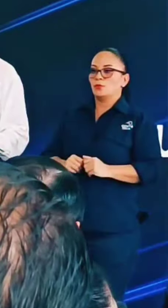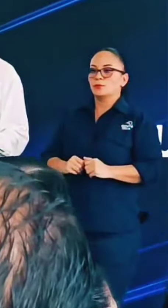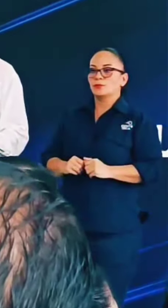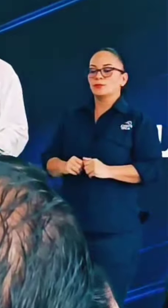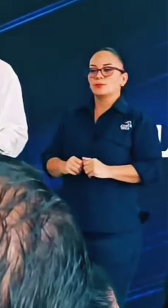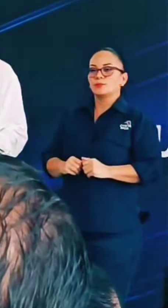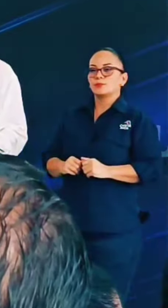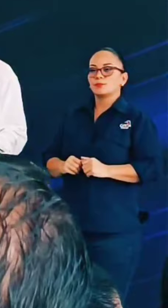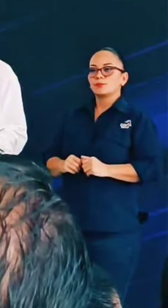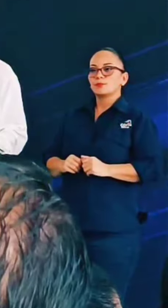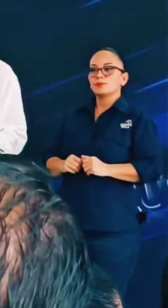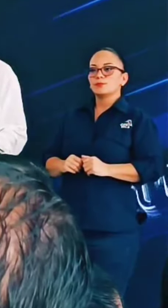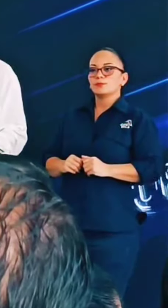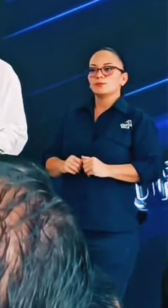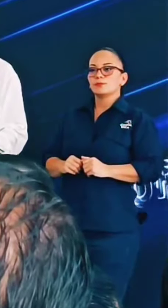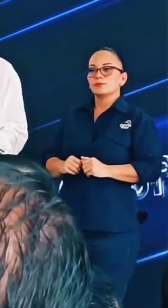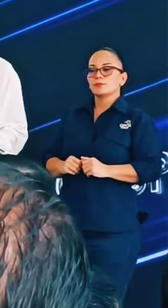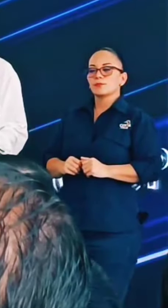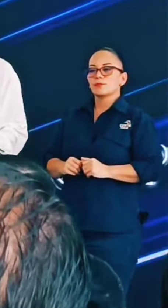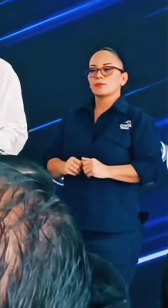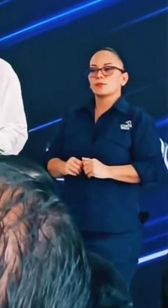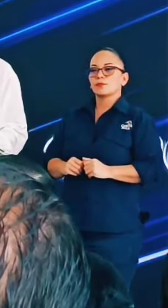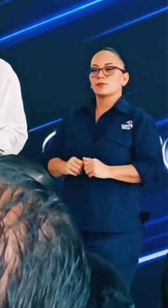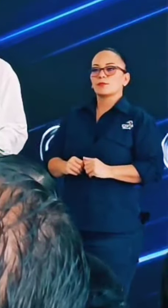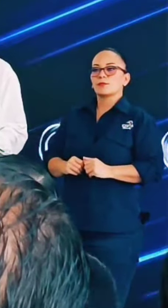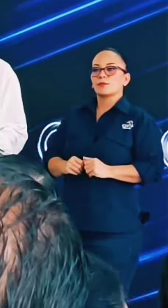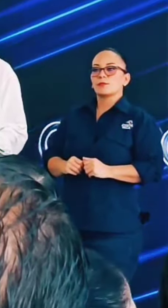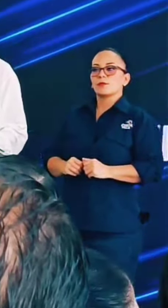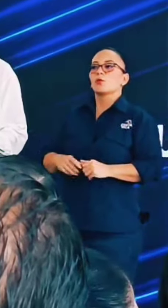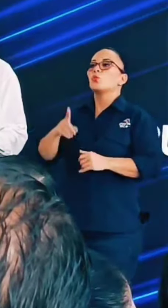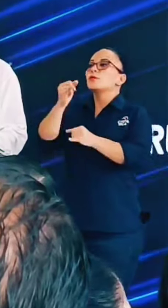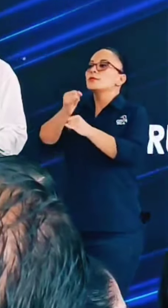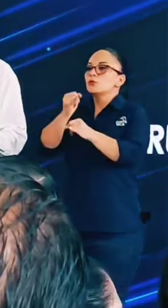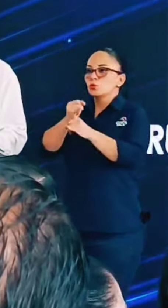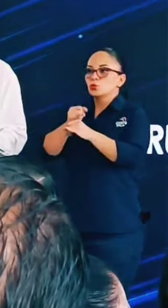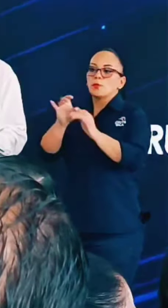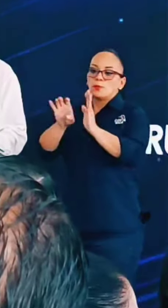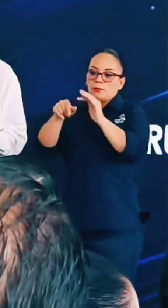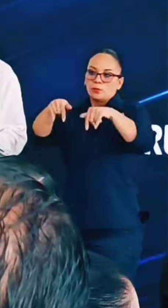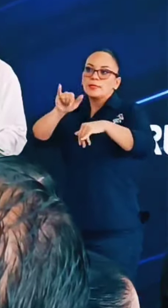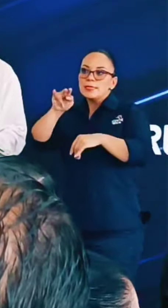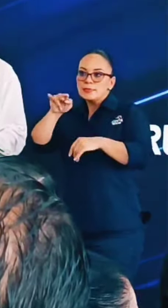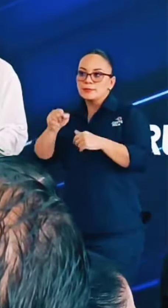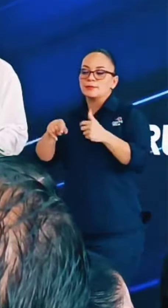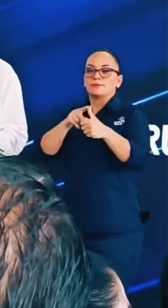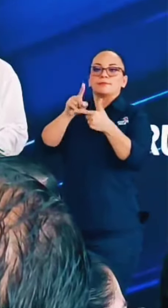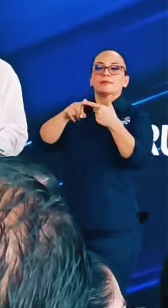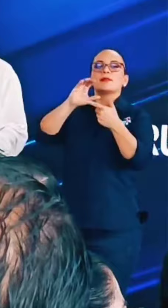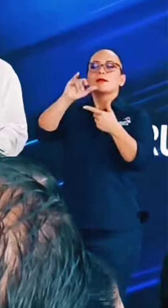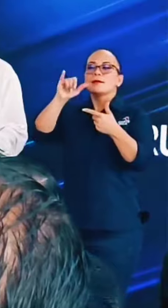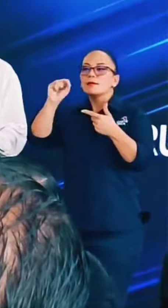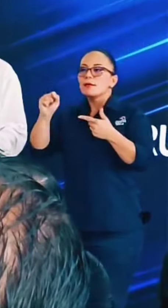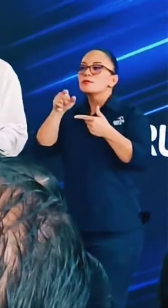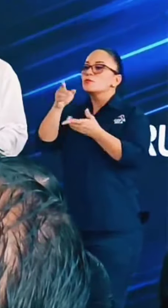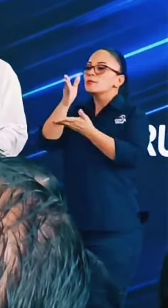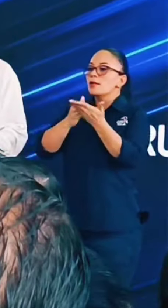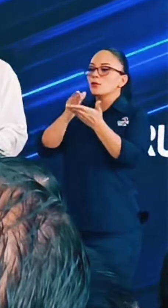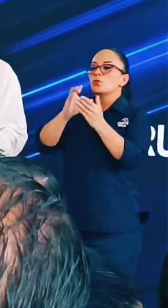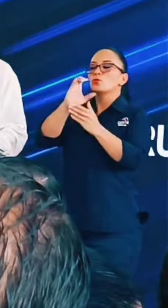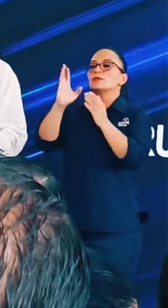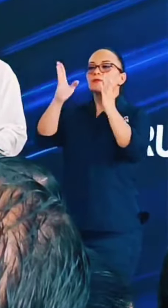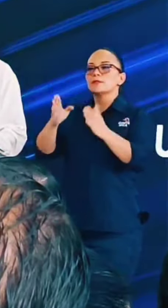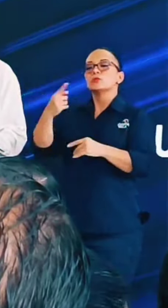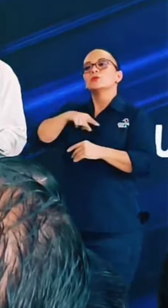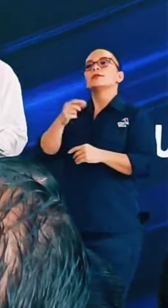de una institución como el INSS y como la Cámara, es algo que los costarricenses